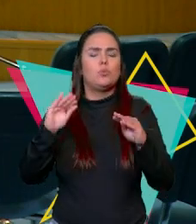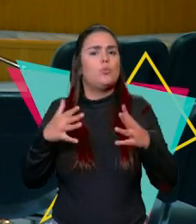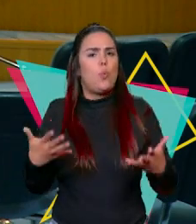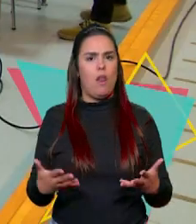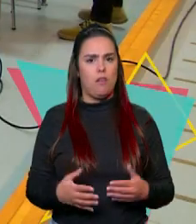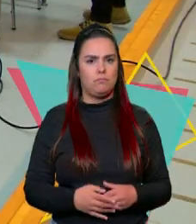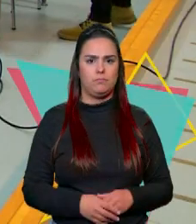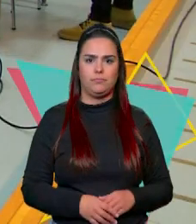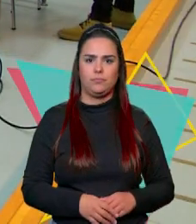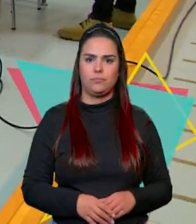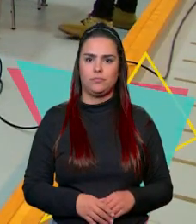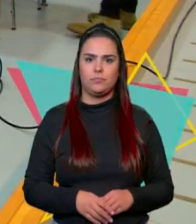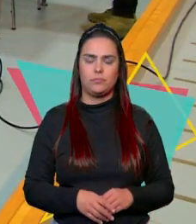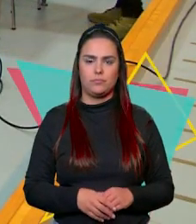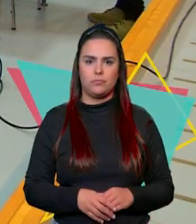fortalezas.